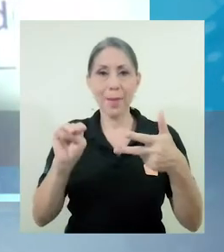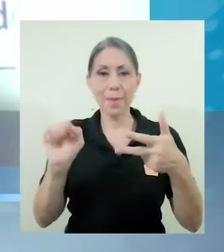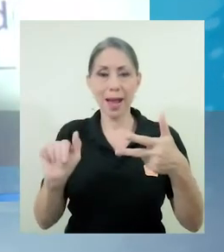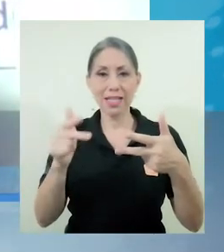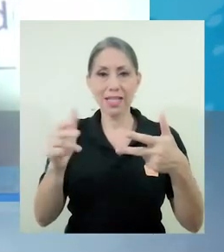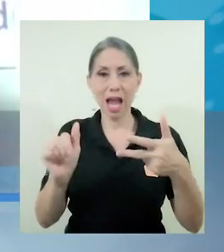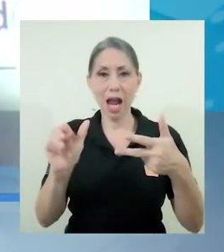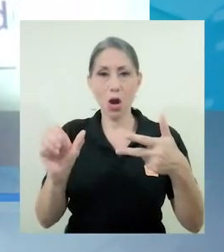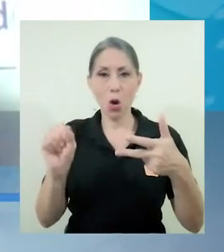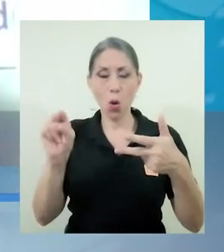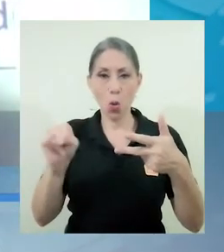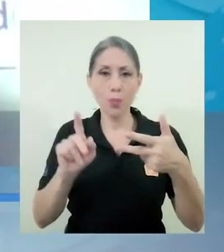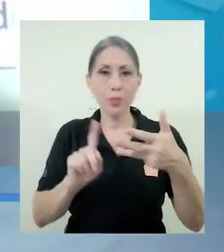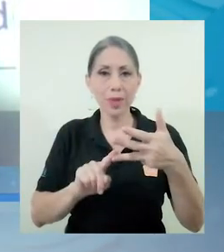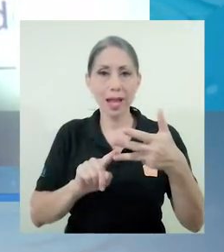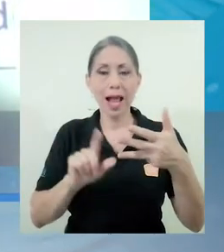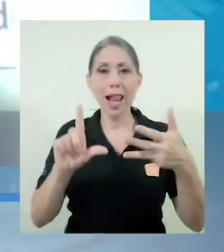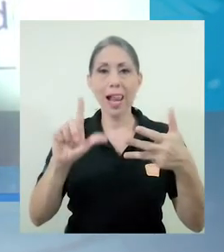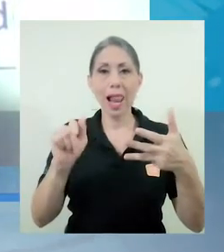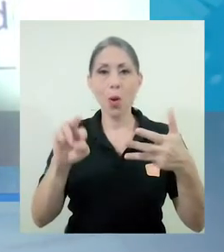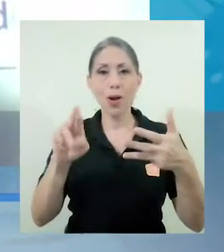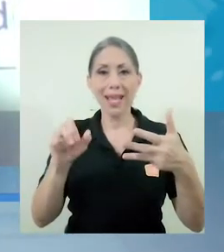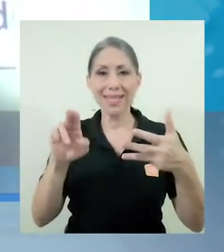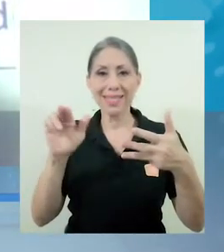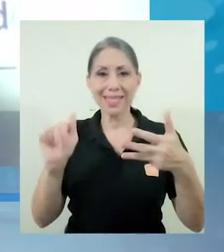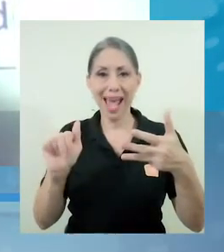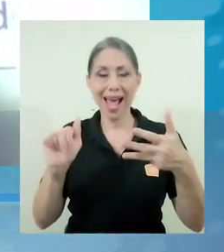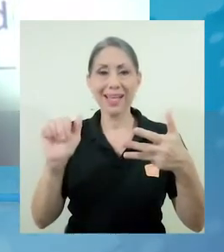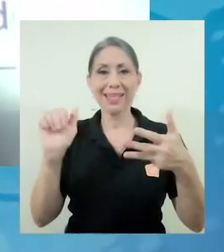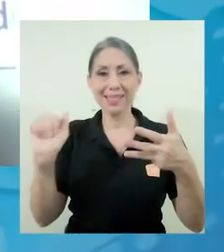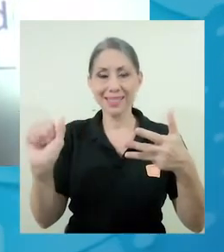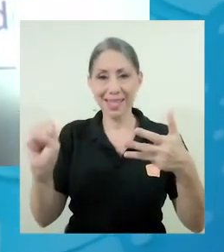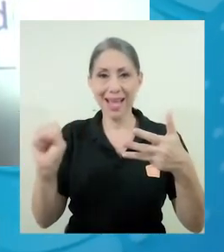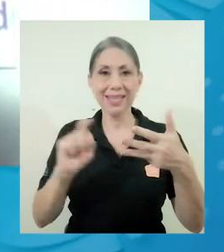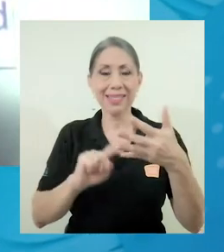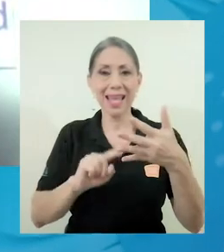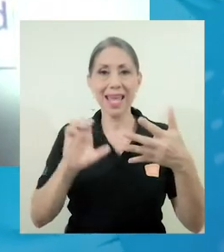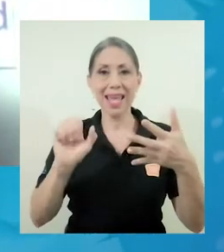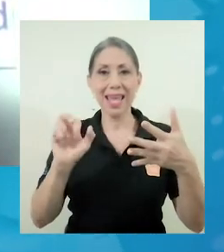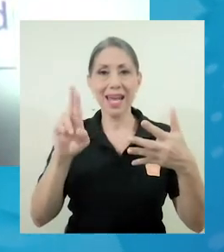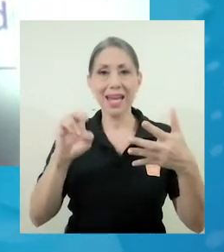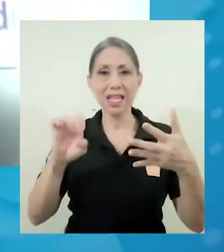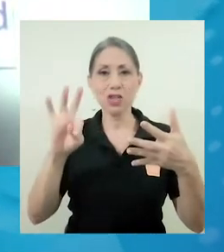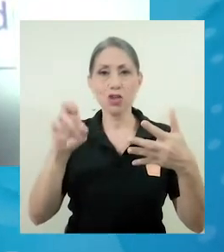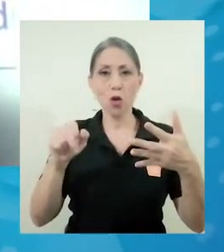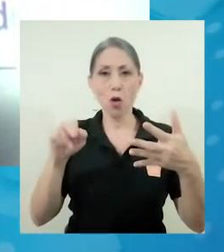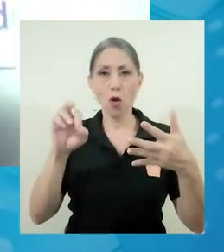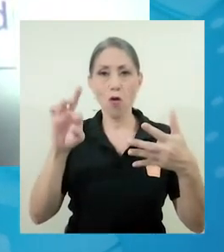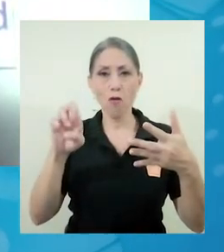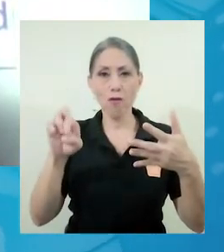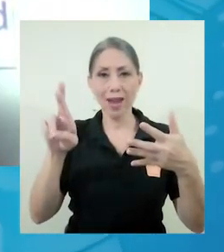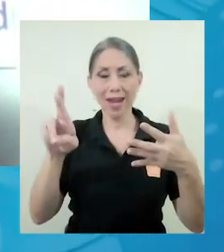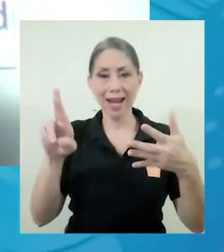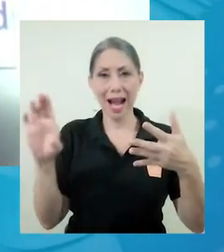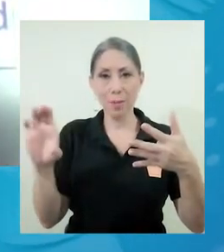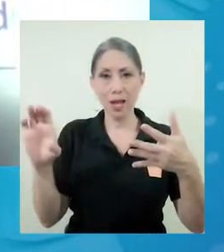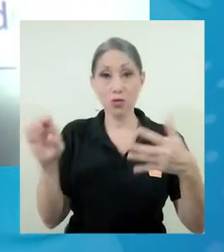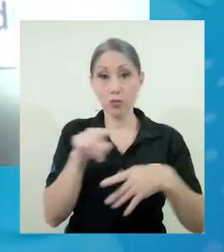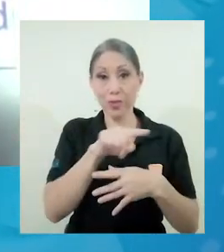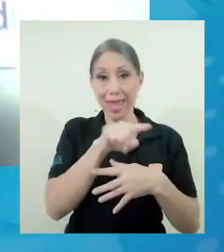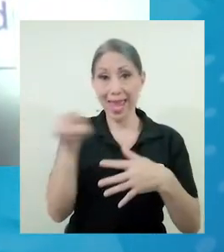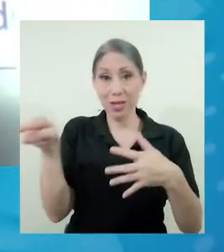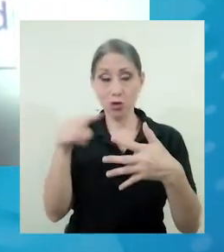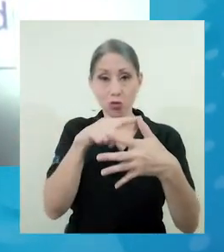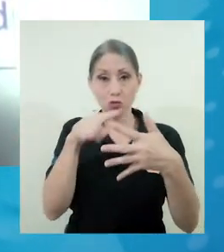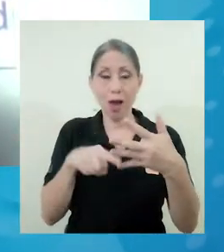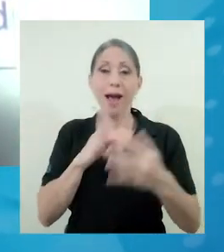Chacón, Laurencia Sáenz y Christopher Carballo. Ellos y ellas nos